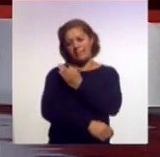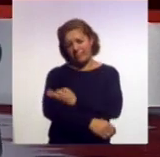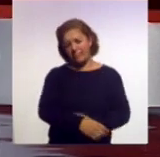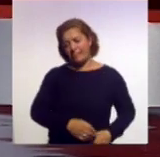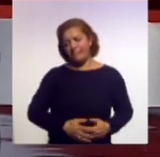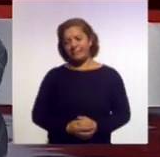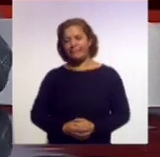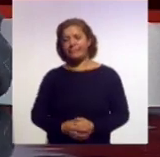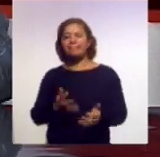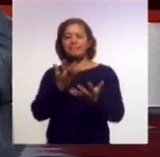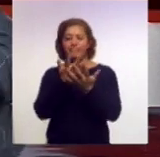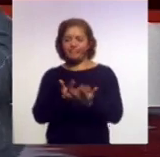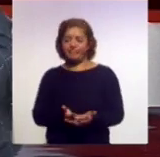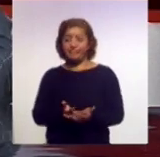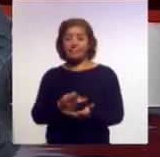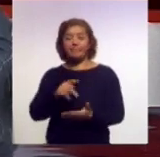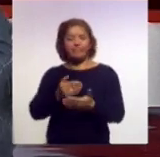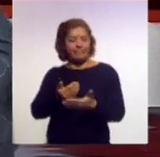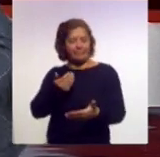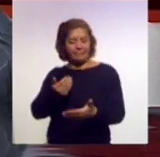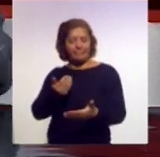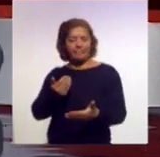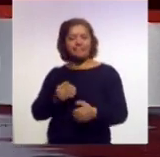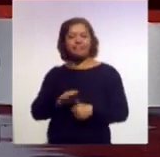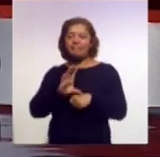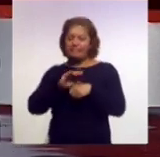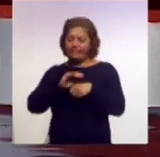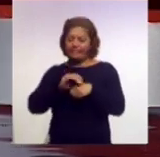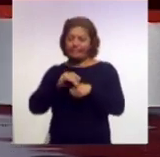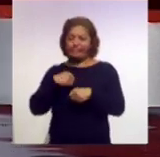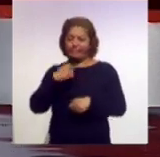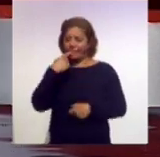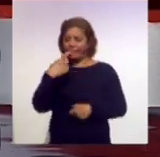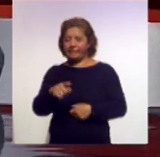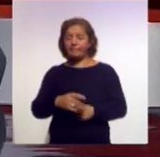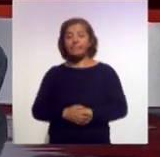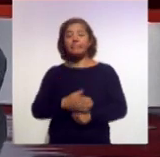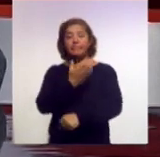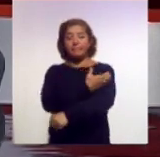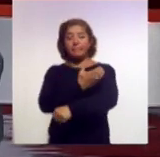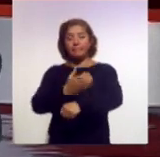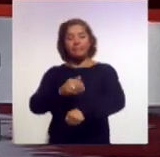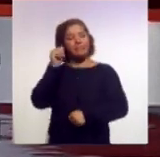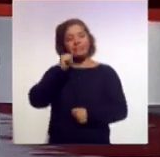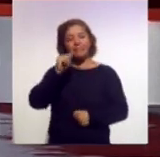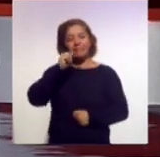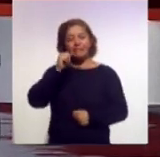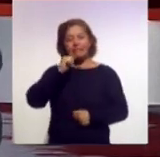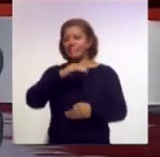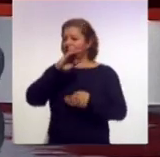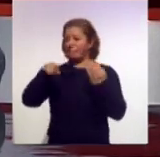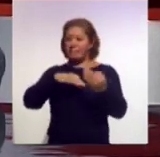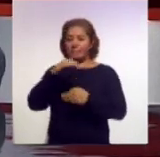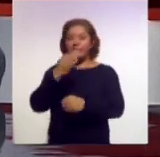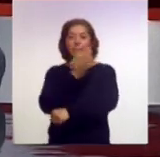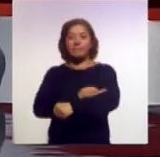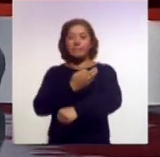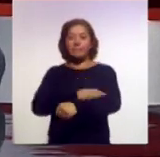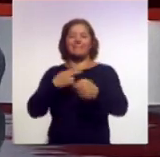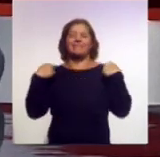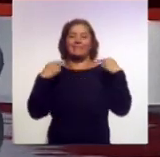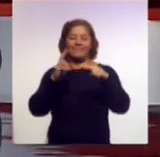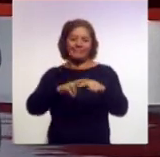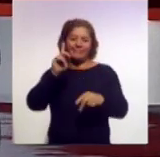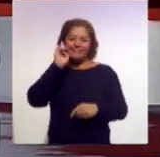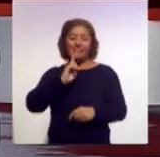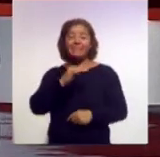Vamos a hacer una pausa, pero antes permítame comentarle que nos acompaña como siempre todas las tardes la maestra Miroslava